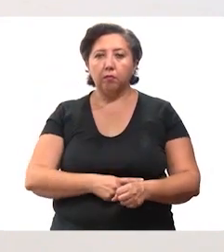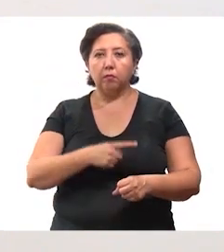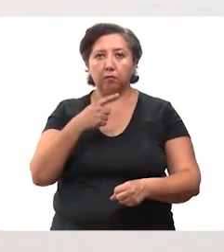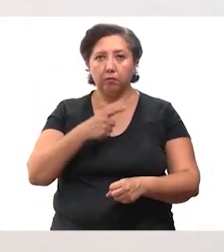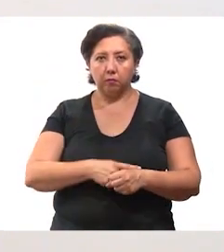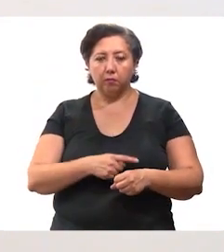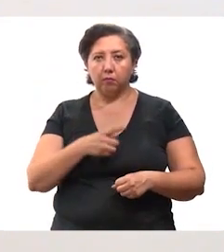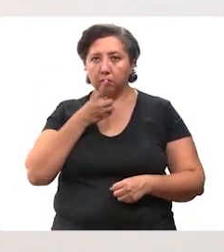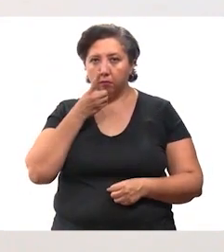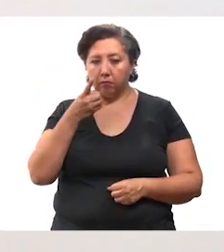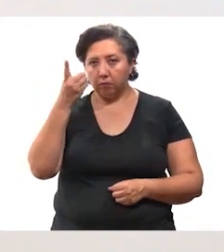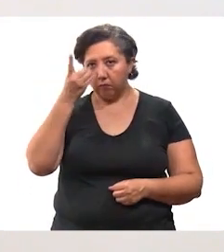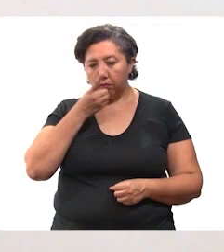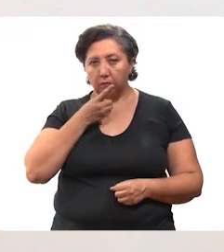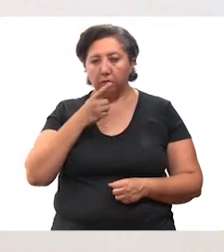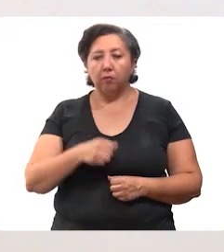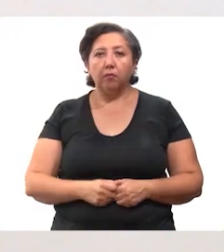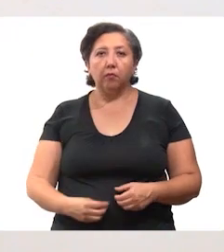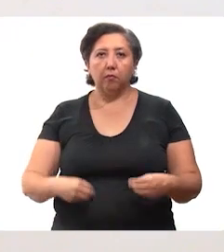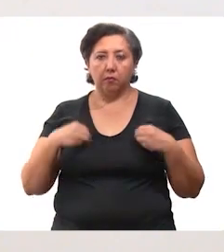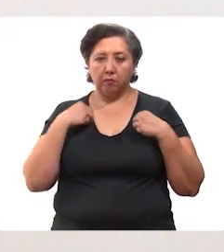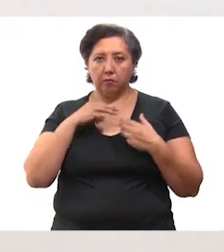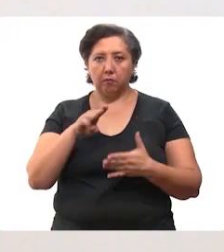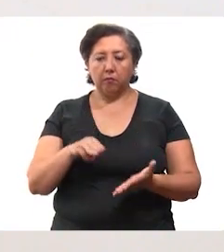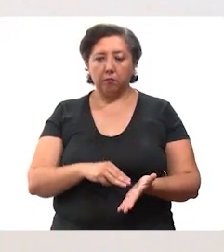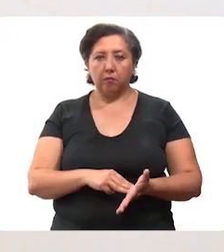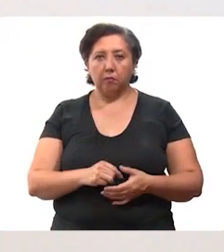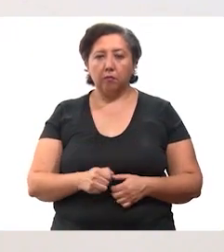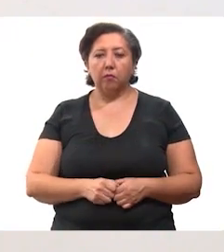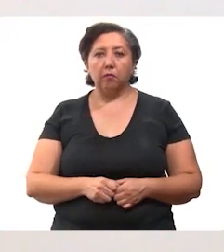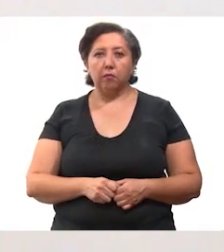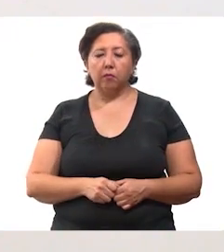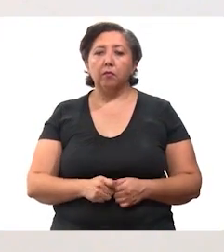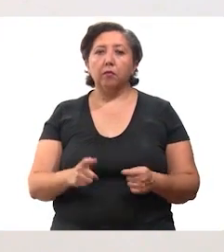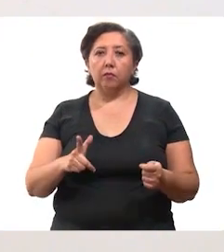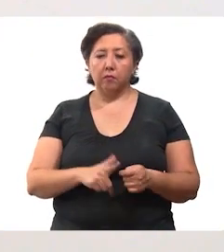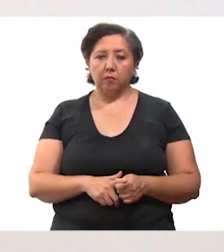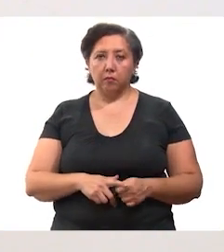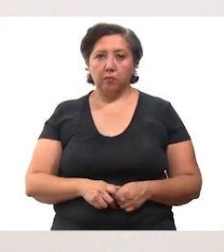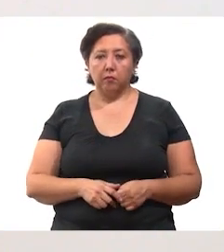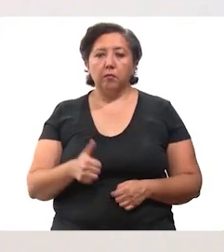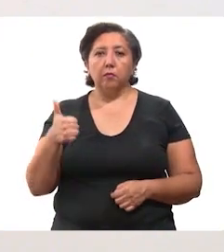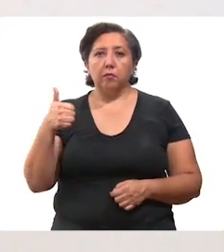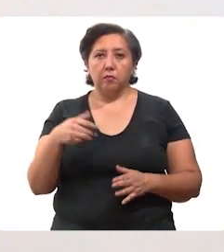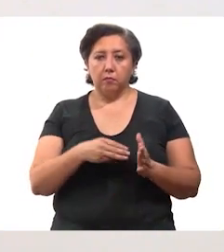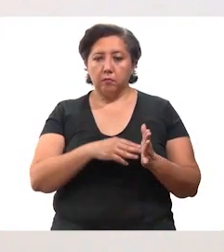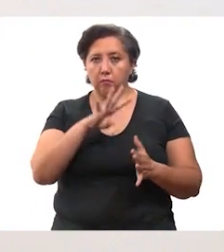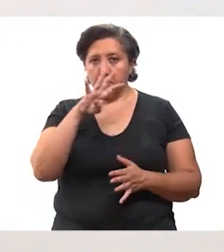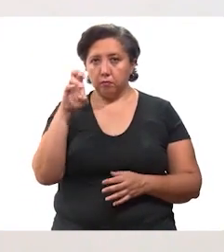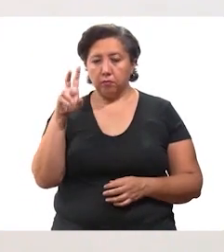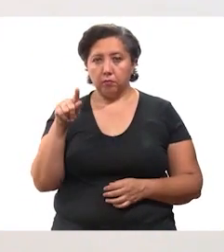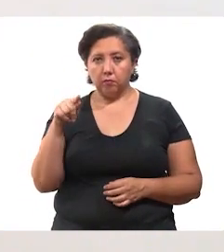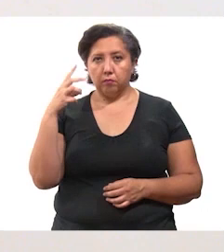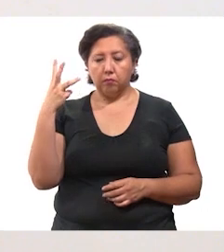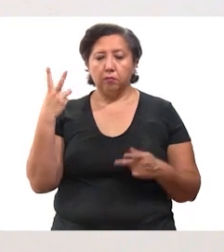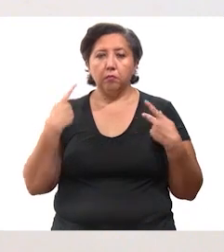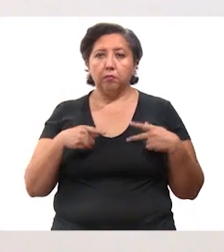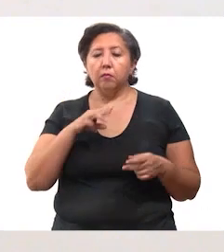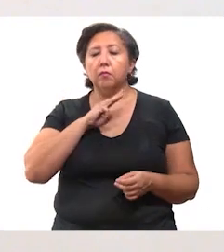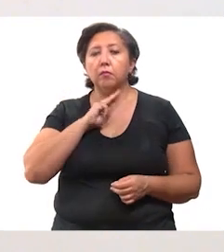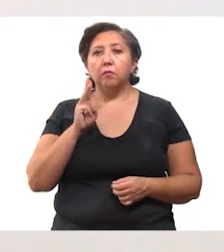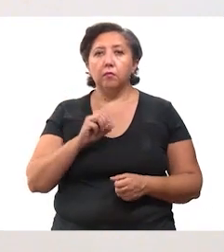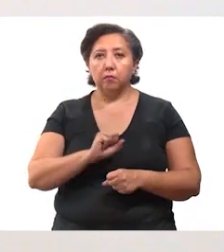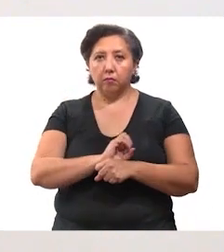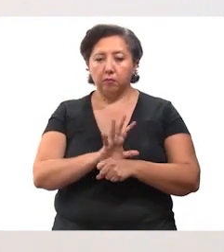hipertensión arterial y diabetes. Residía en Mérida. En total, son 6,473 las personas